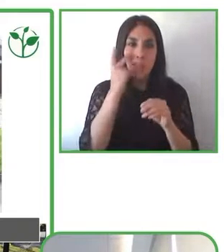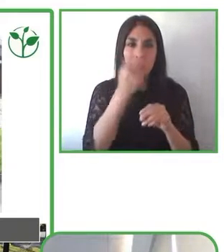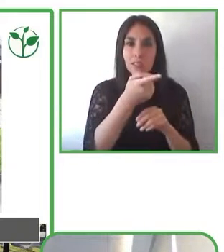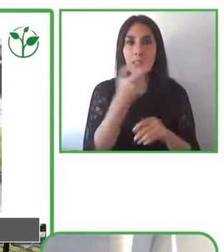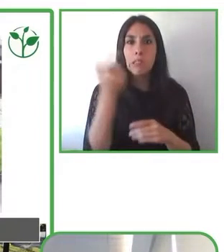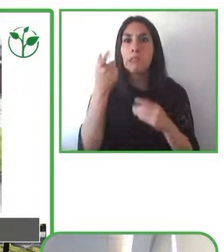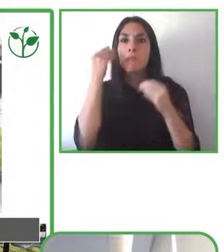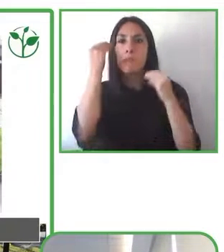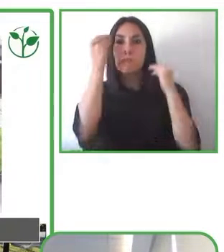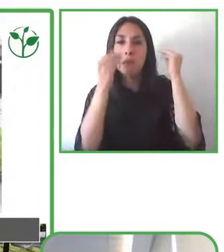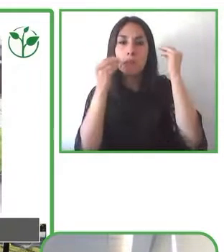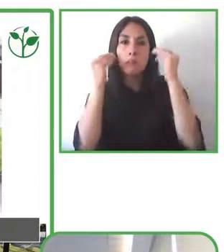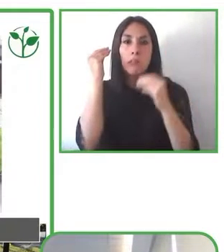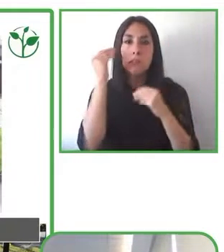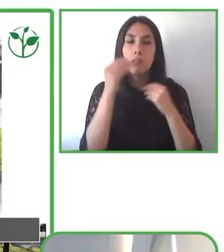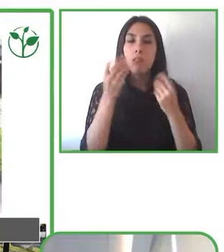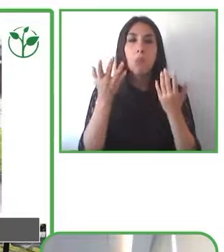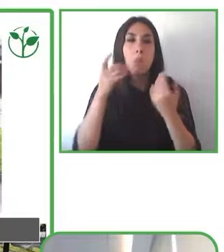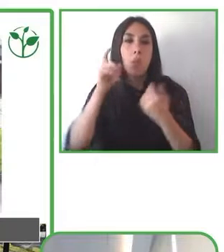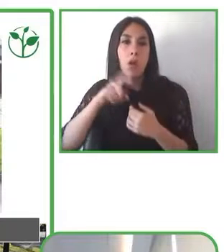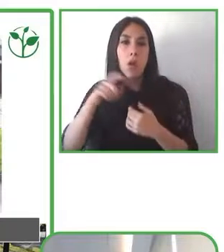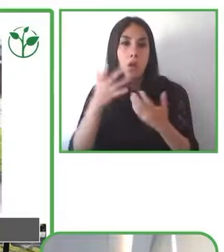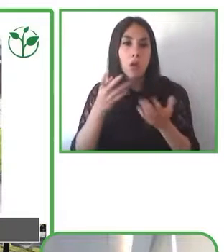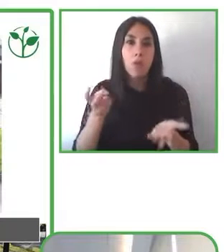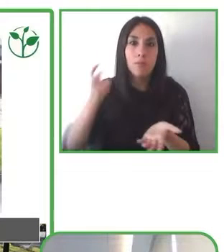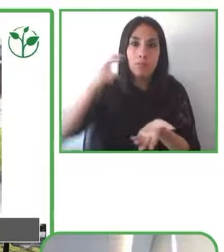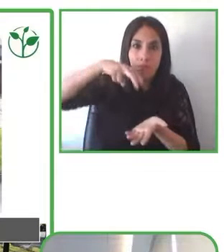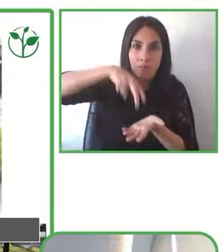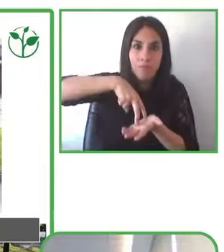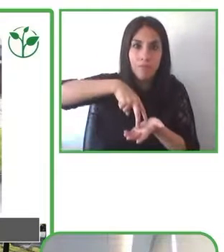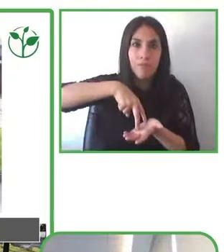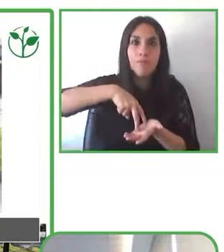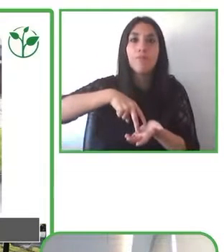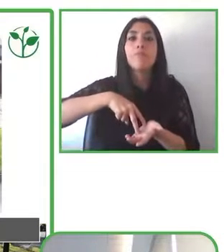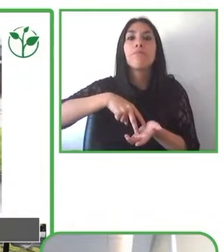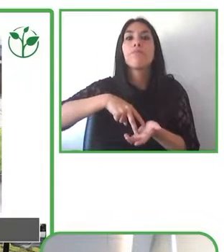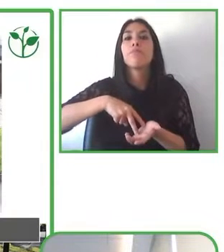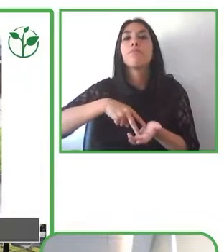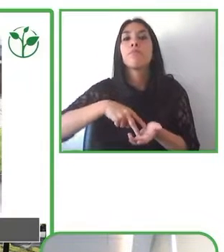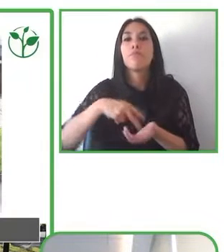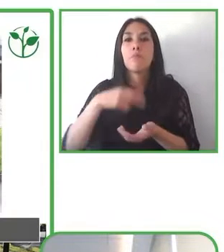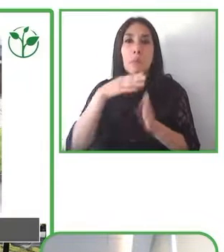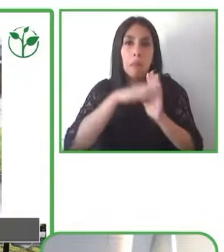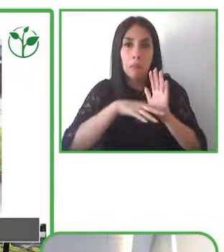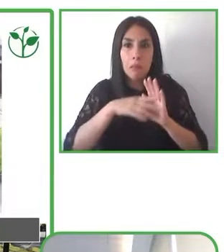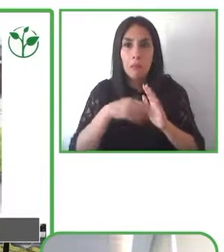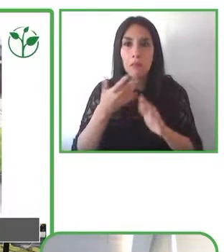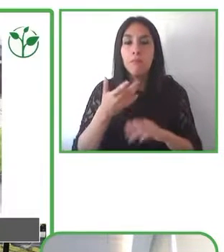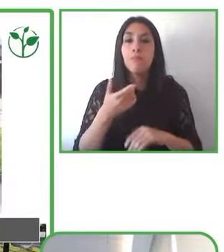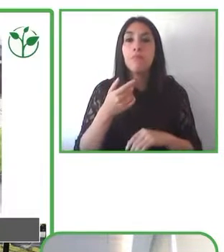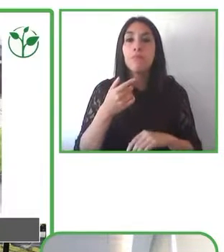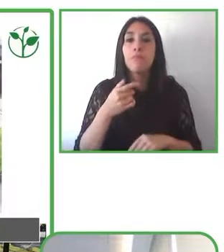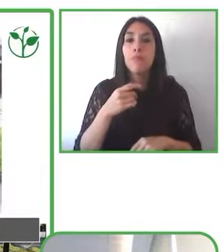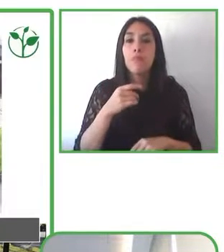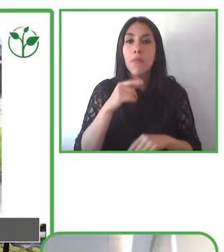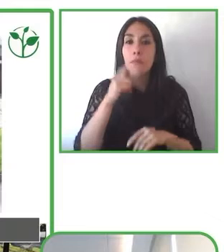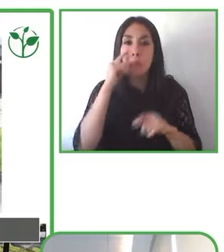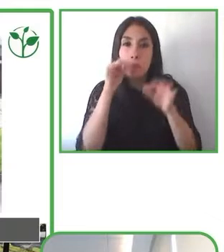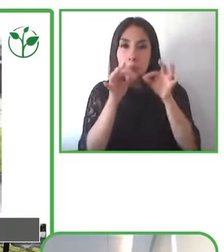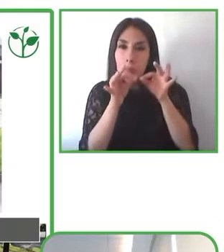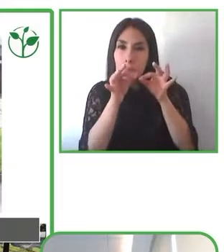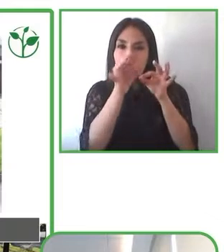mínimo por ejemplo de 8 metros que involucre ambas puertas donde las personas puedan acceder o descender sin mayores